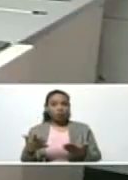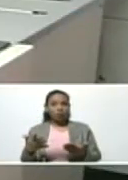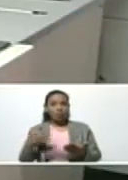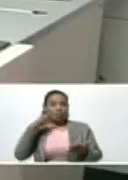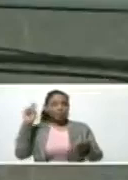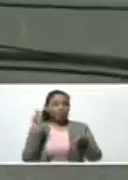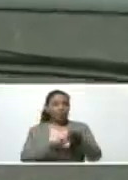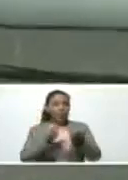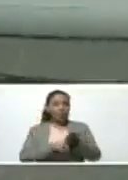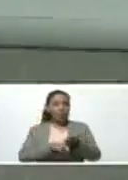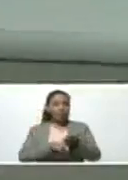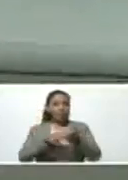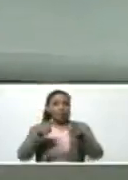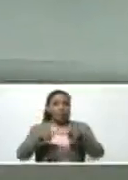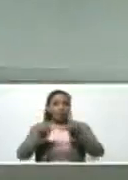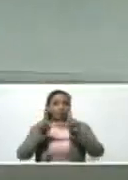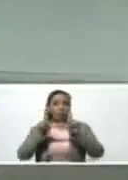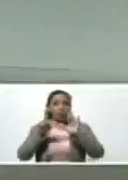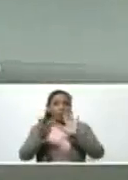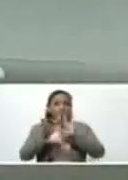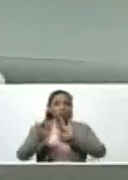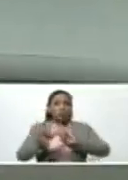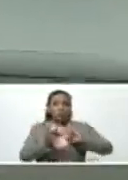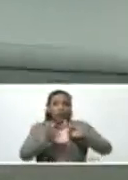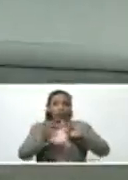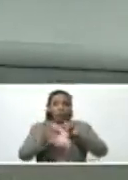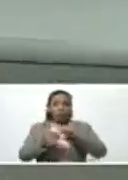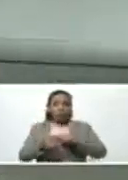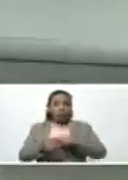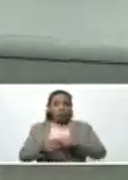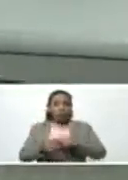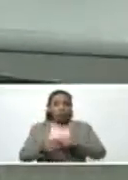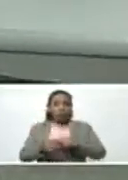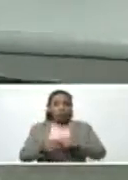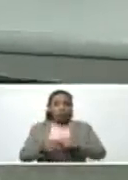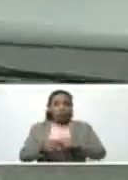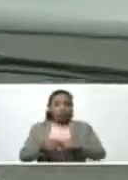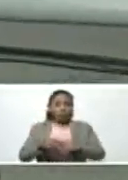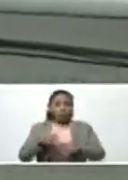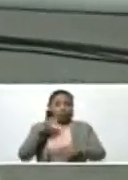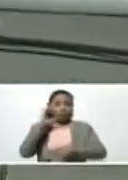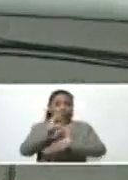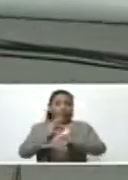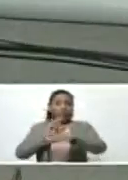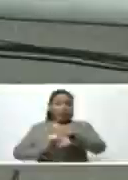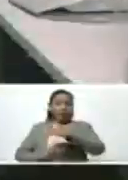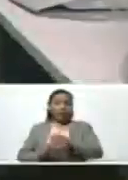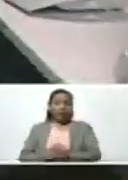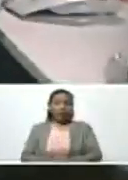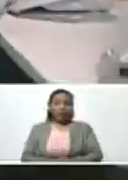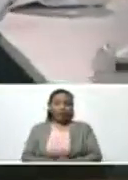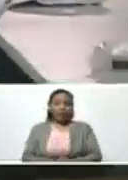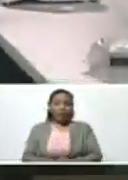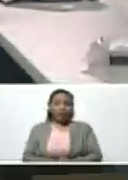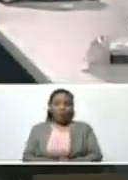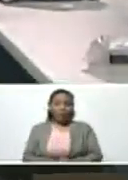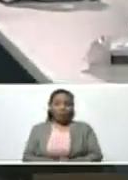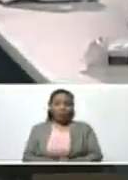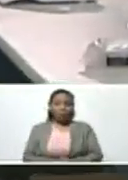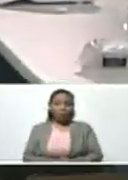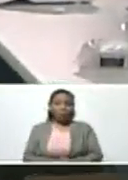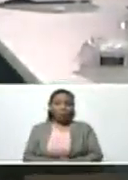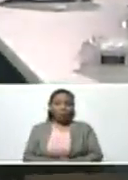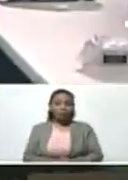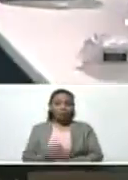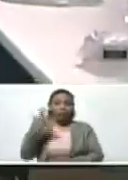el modem compatible con la plataforma de ABA de CanTV. Fíjense que tiene